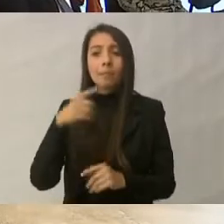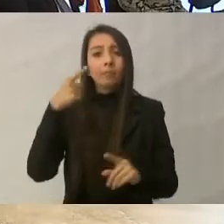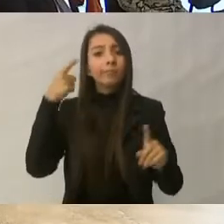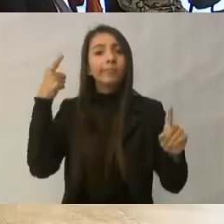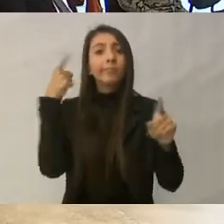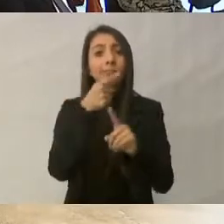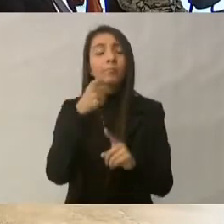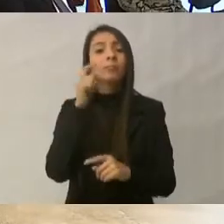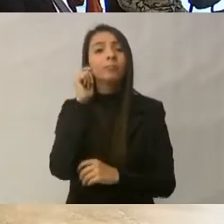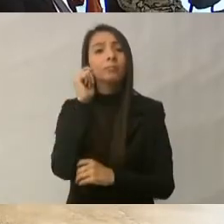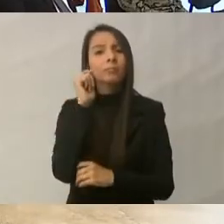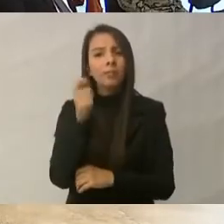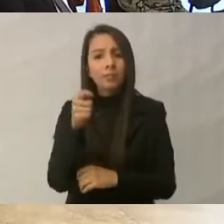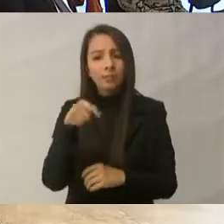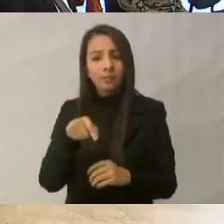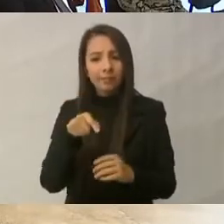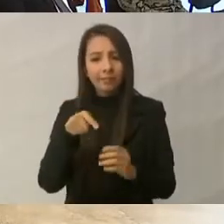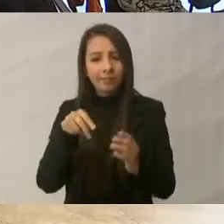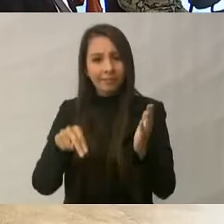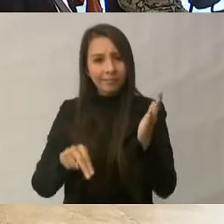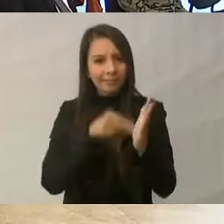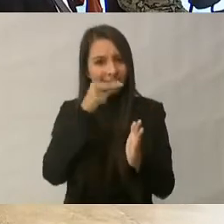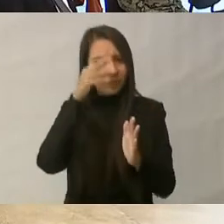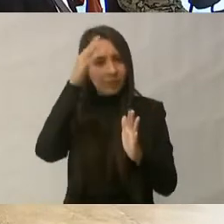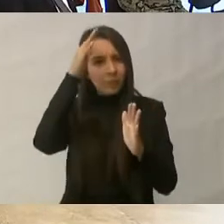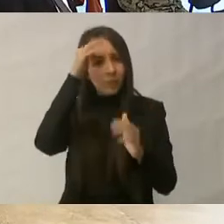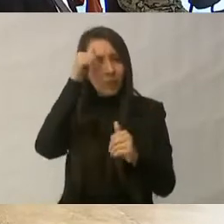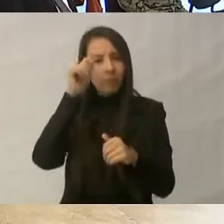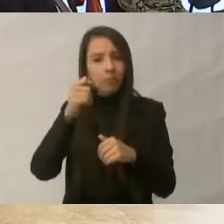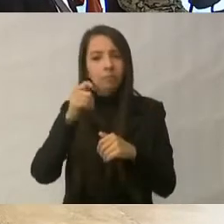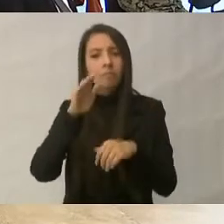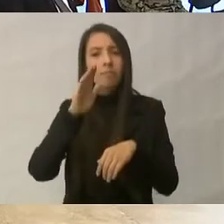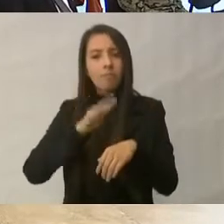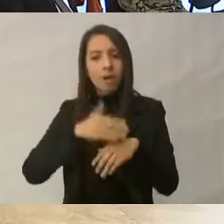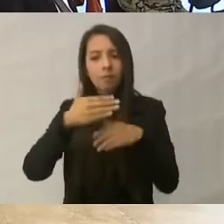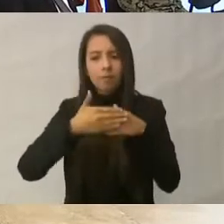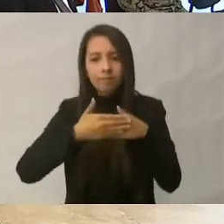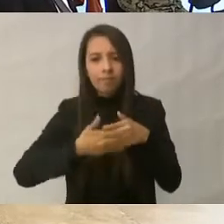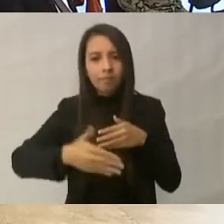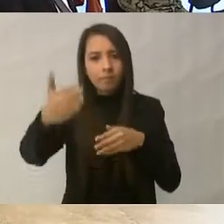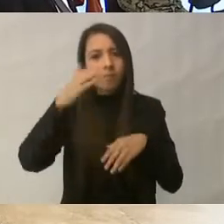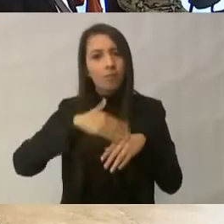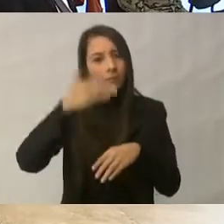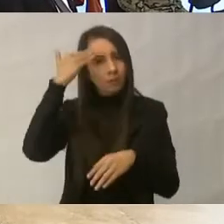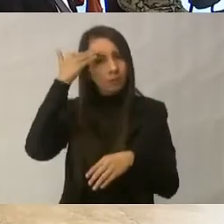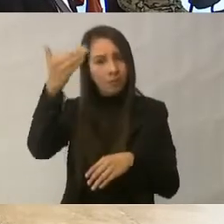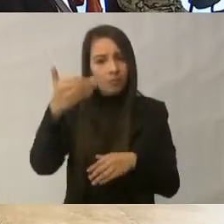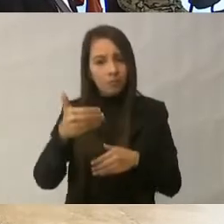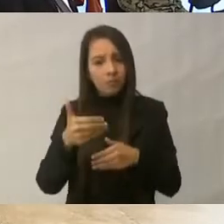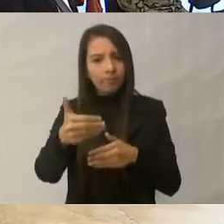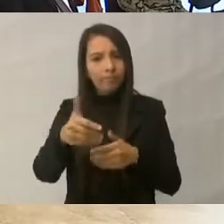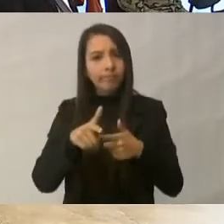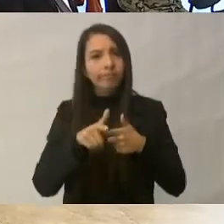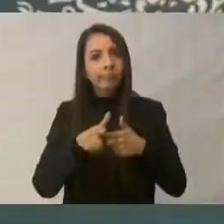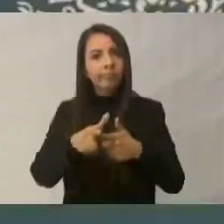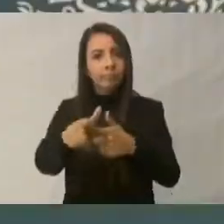del programa prioritario del gobierno de la República, la zona libre de la frontera norte.